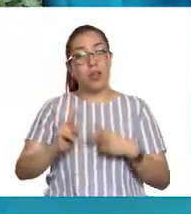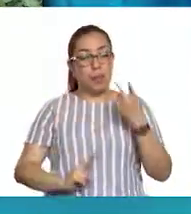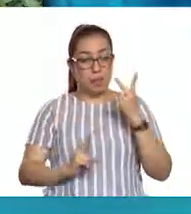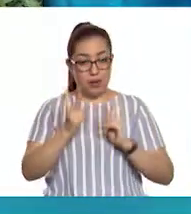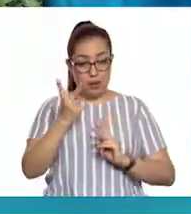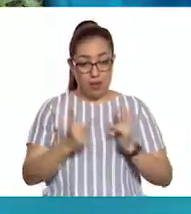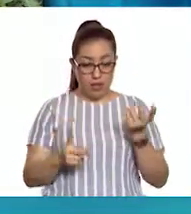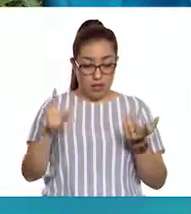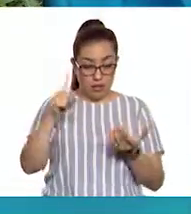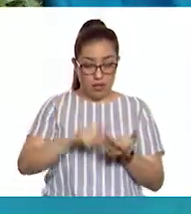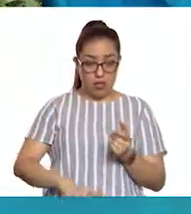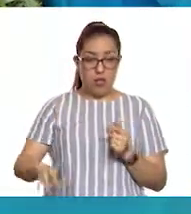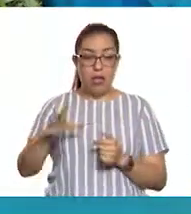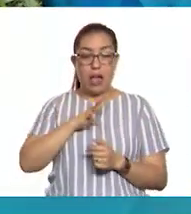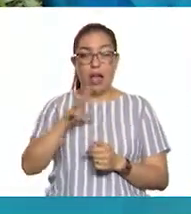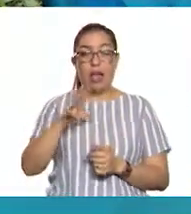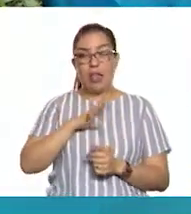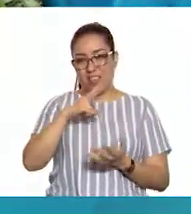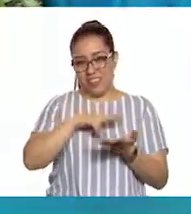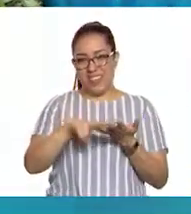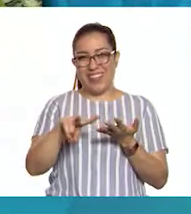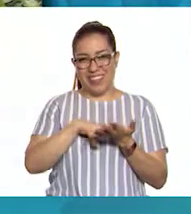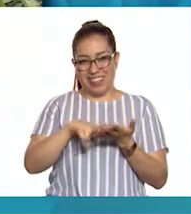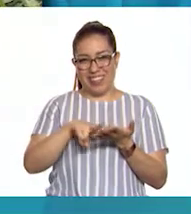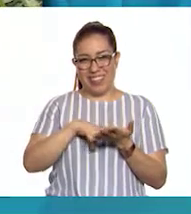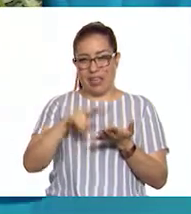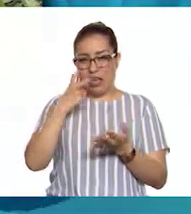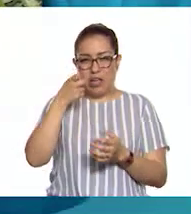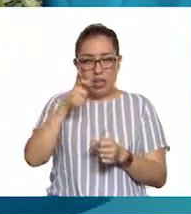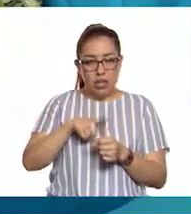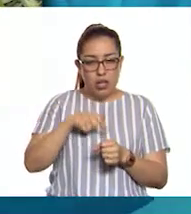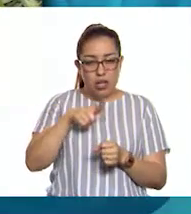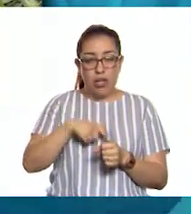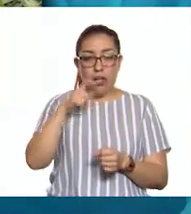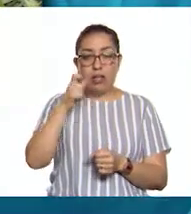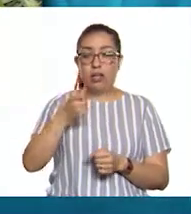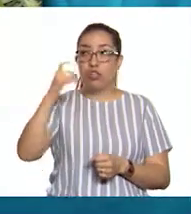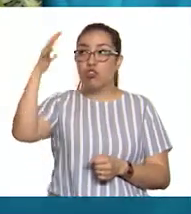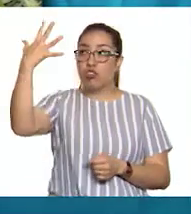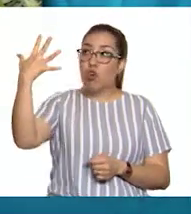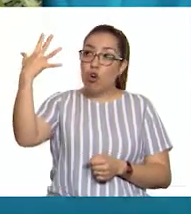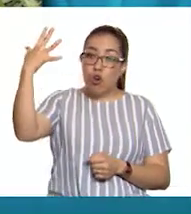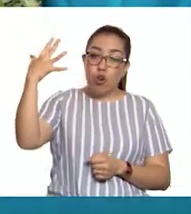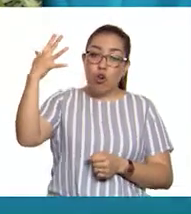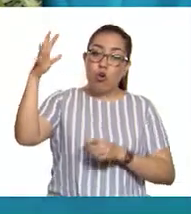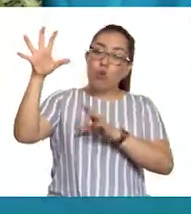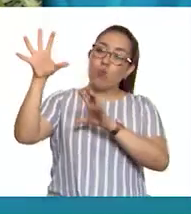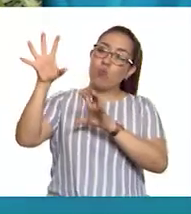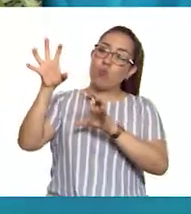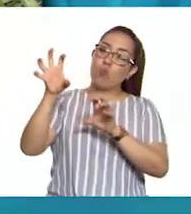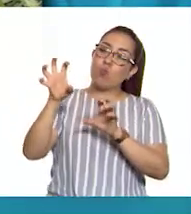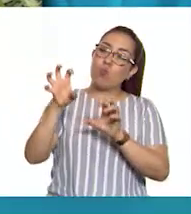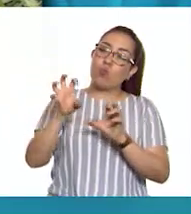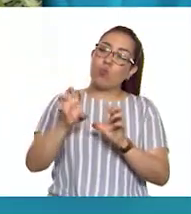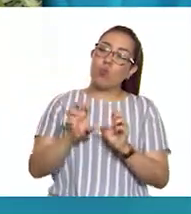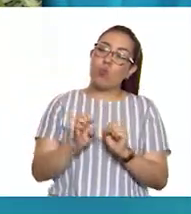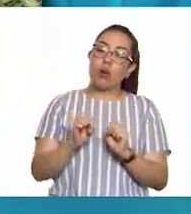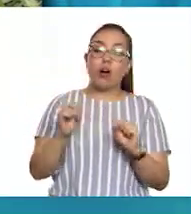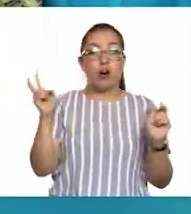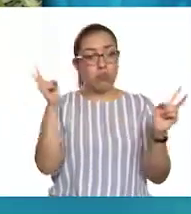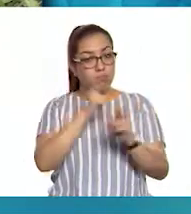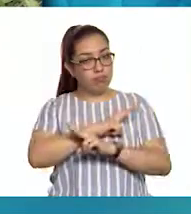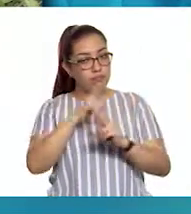con el que fotosintetizan, es decir, producen materia orgánica a partir de componentes inorgánicos del aire